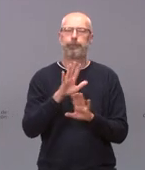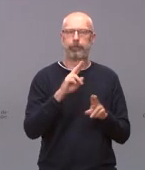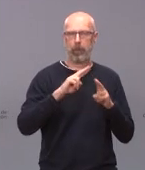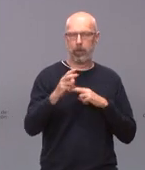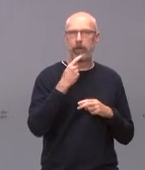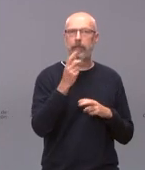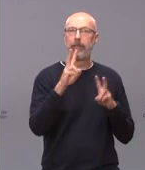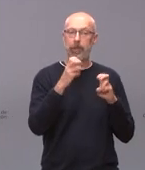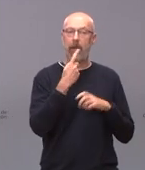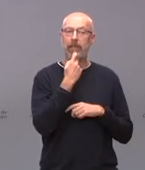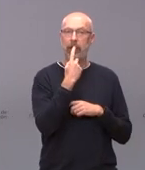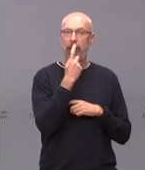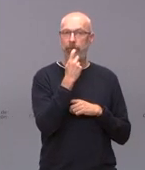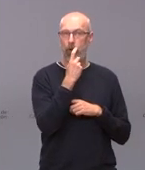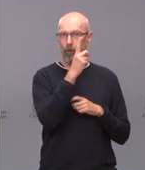del semáforo